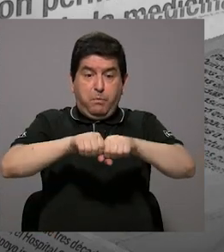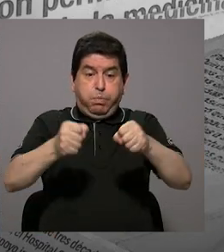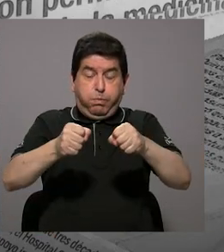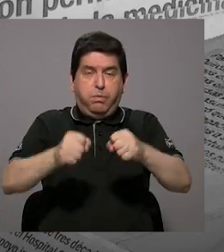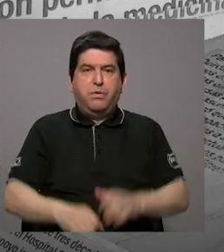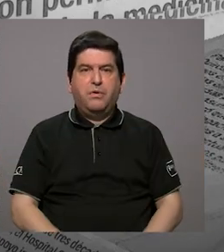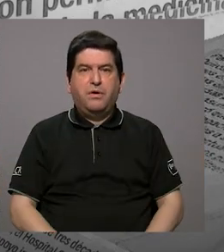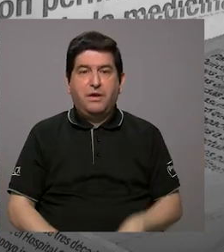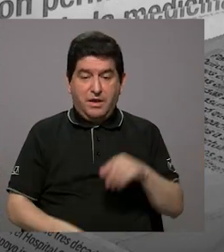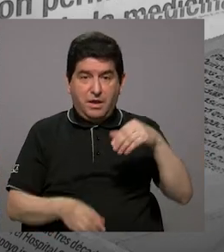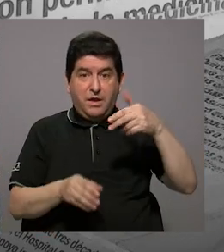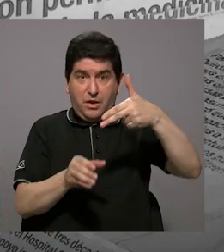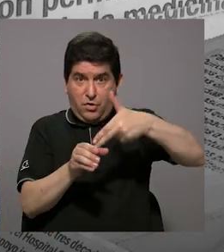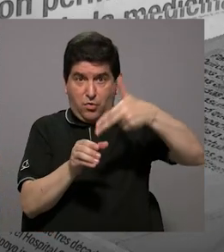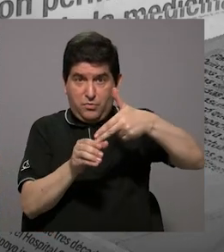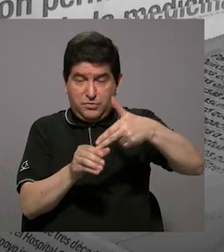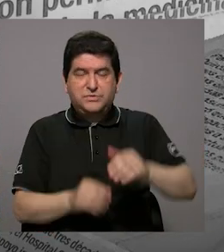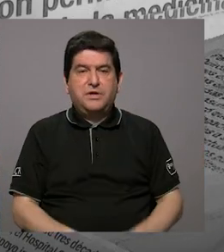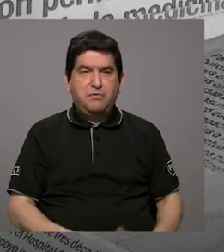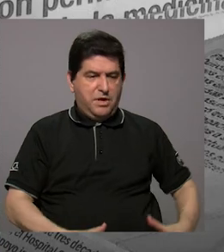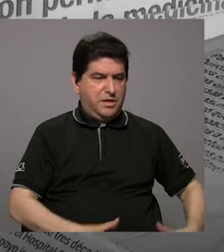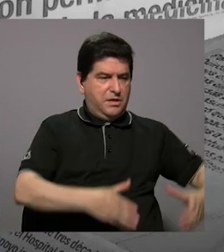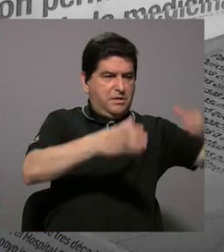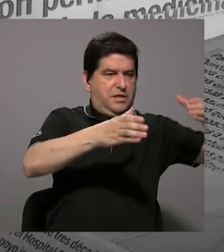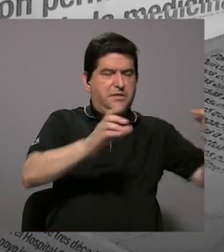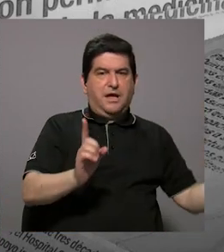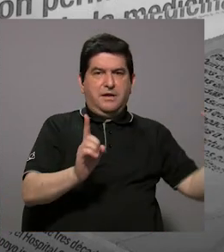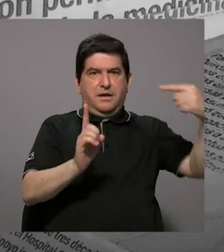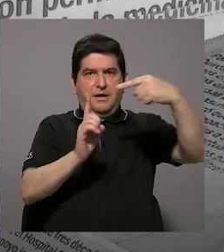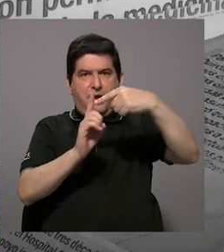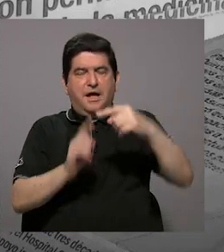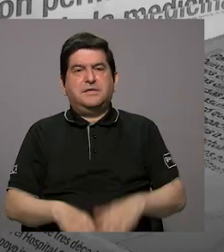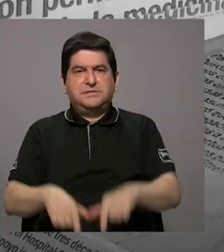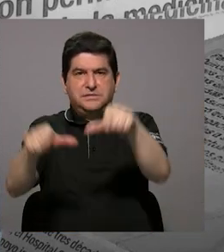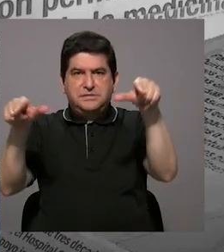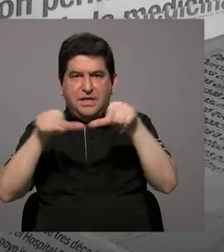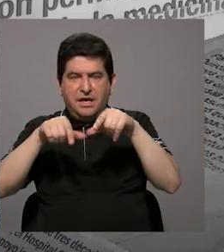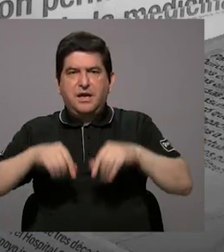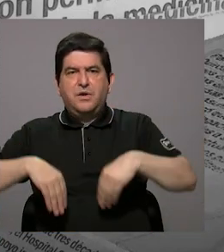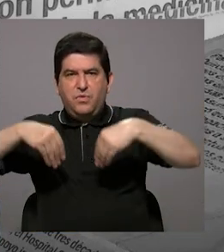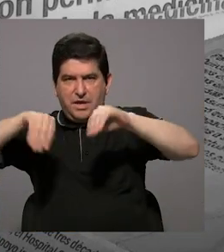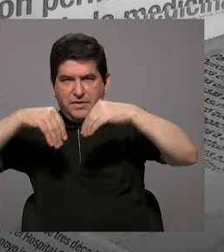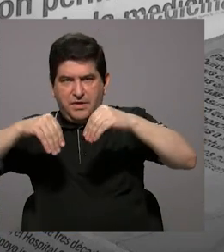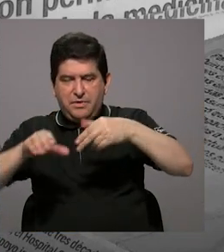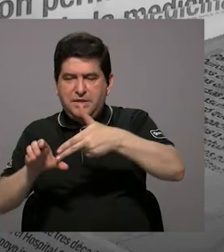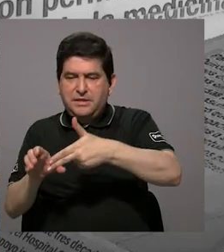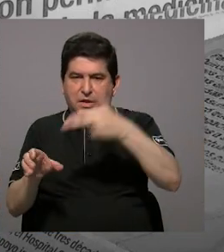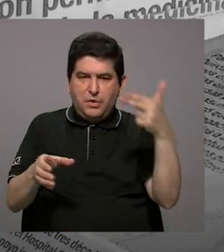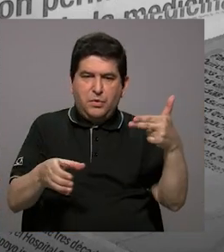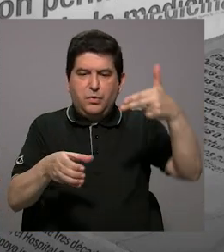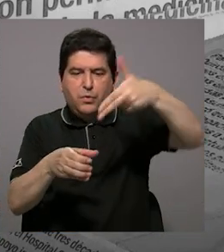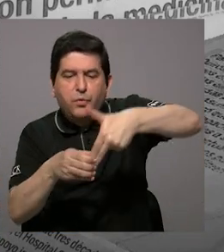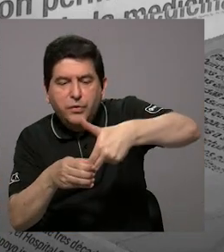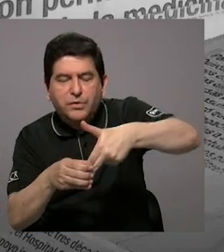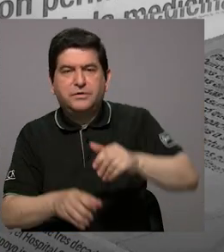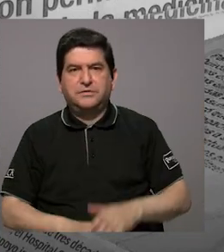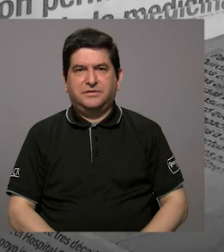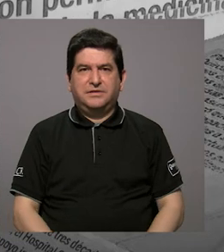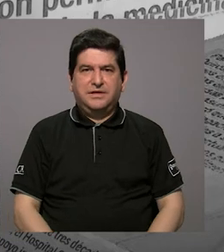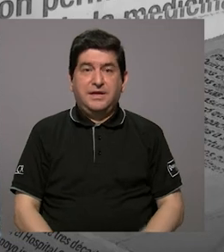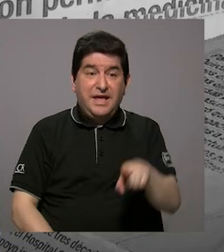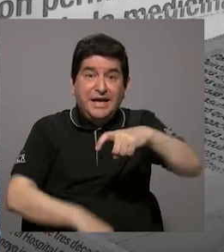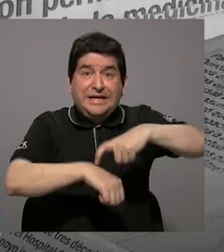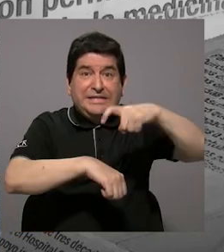llegaba el combustible del tanque de almacenamiento al lugar donde se dispensa. Y pues, este,